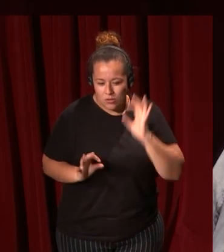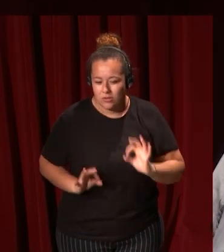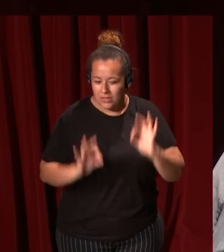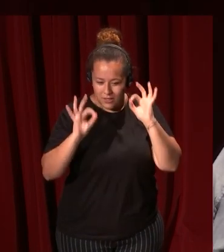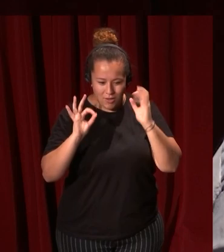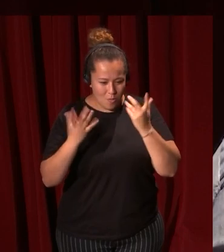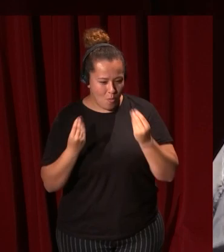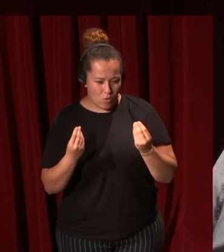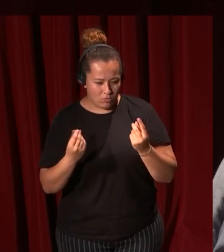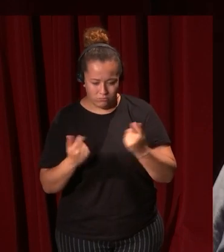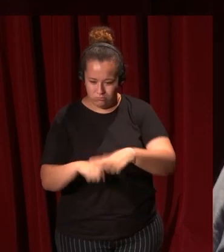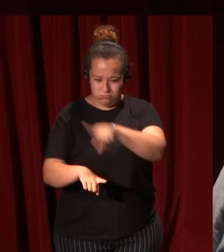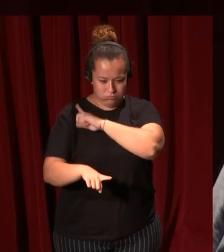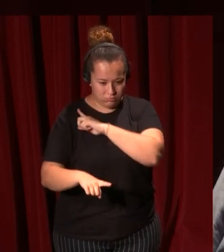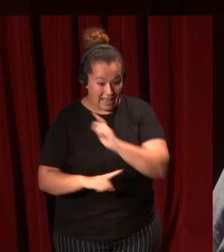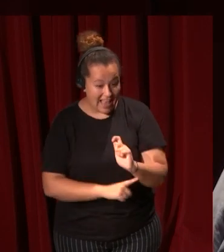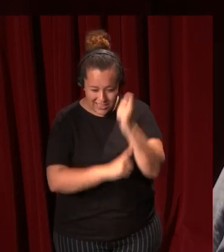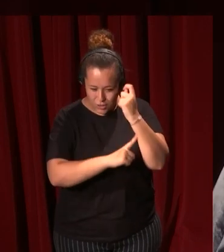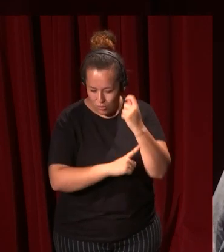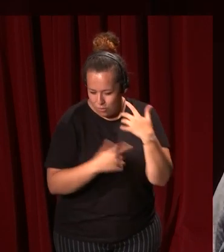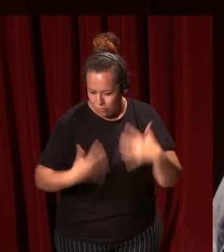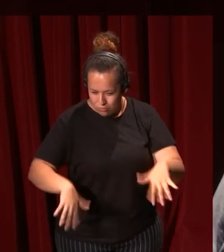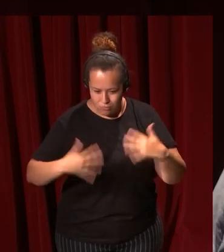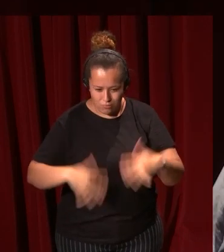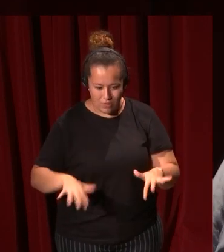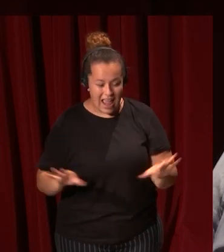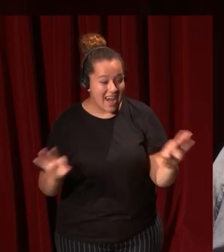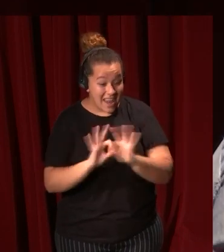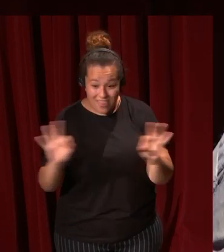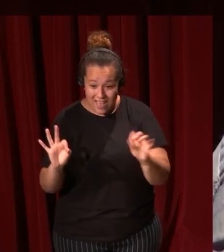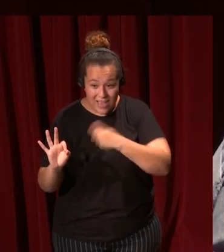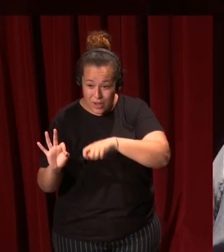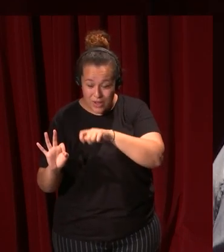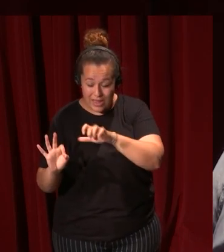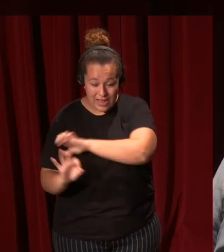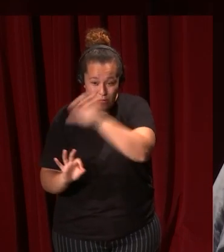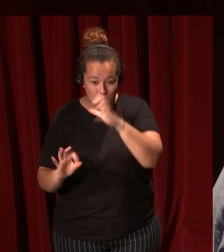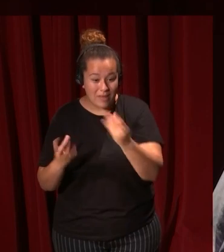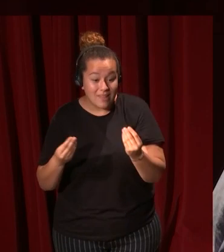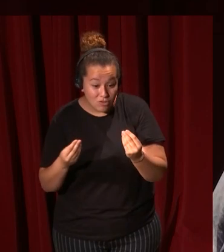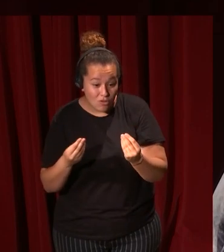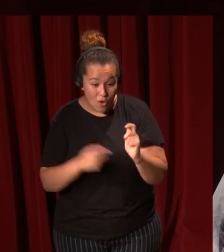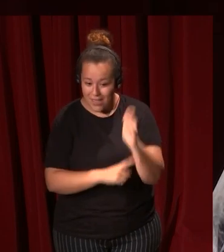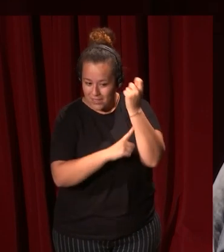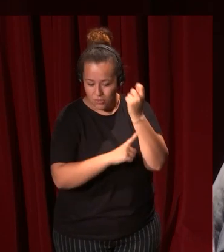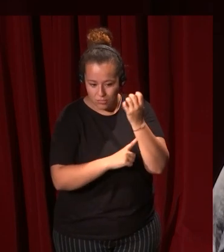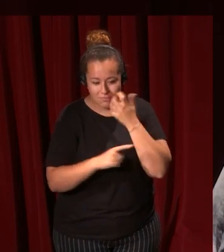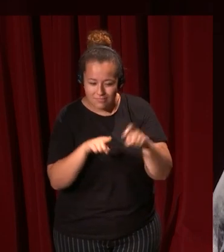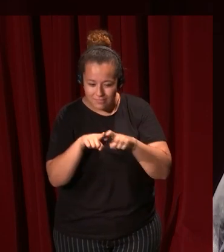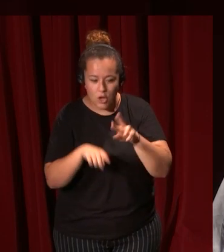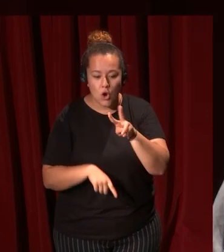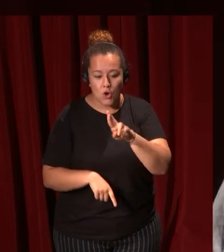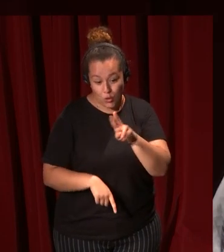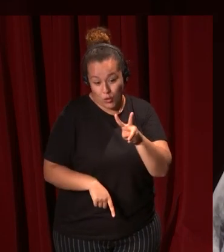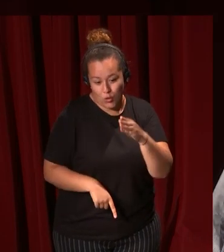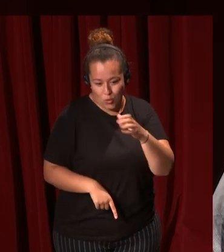heroico que tiene un éxito enorme nada tiene tanto éxito en Europa menos Bernini que el estilo de Rubens pero pensar